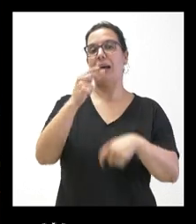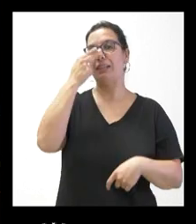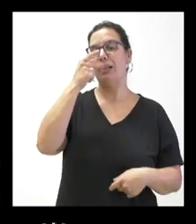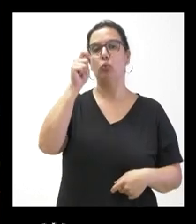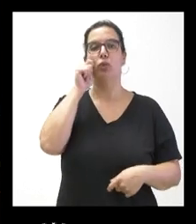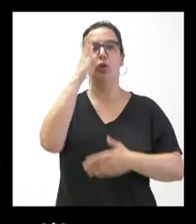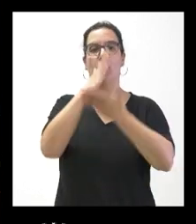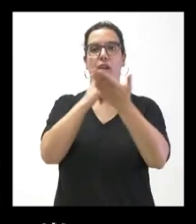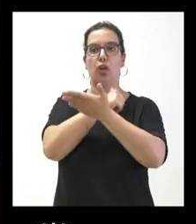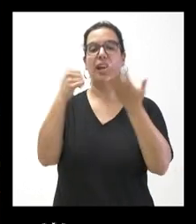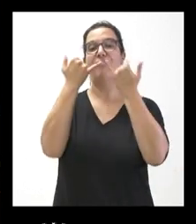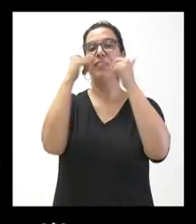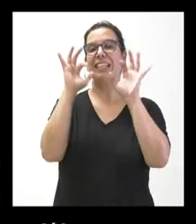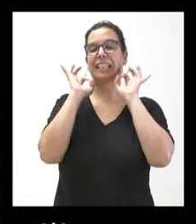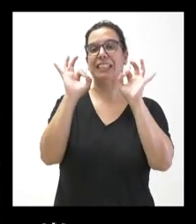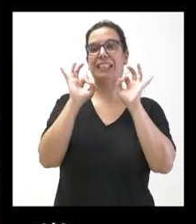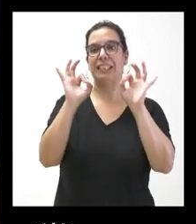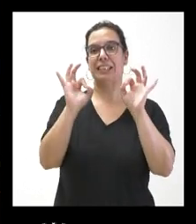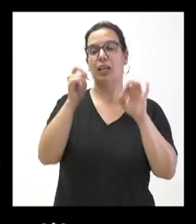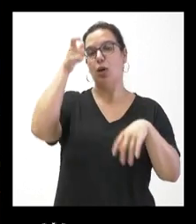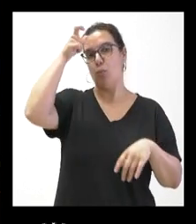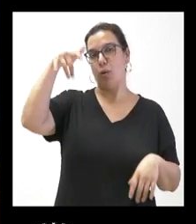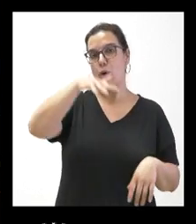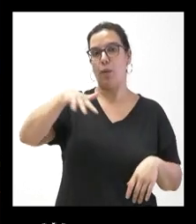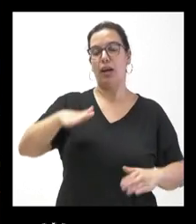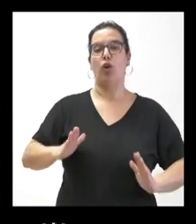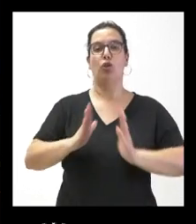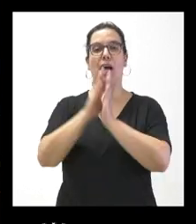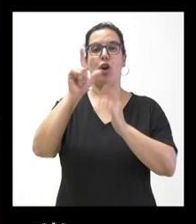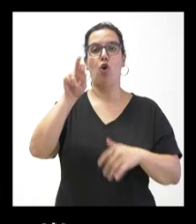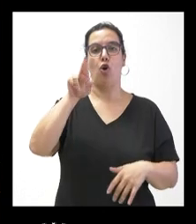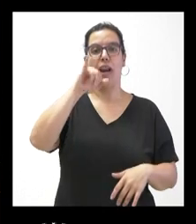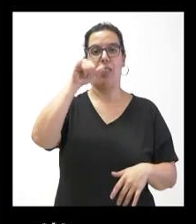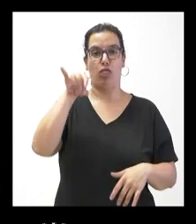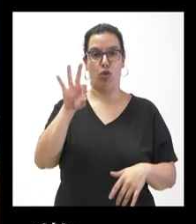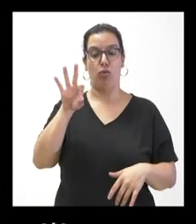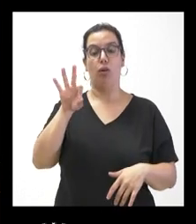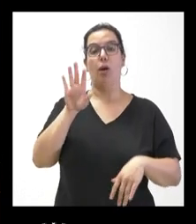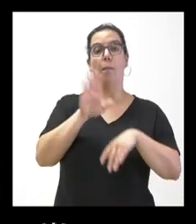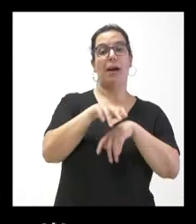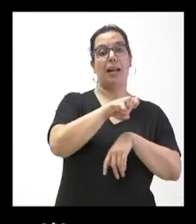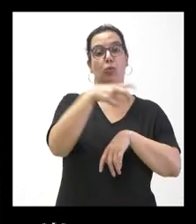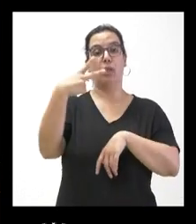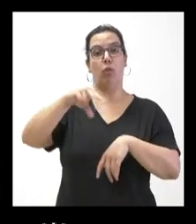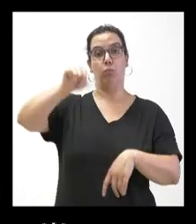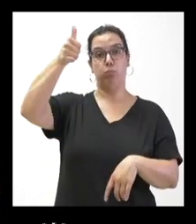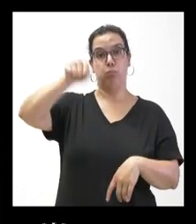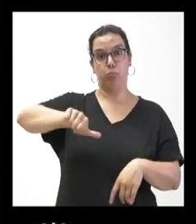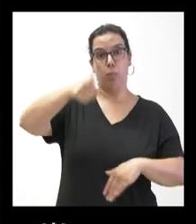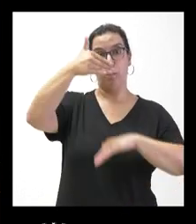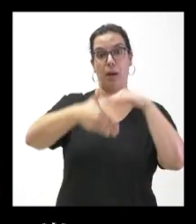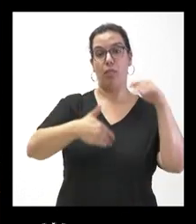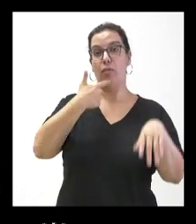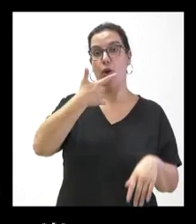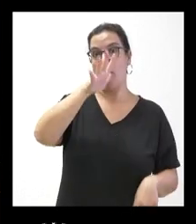regional las fiestas del popular barrio de San Lorenzo, en Segovia. El plazo para resolver esa solicitud se indicó que era